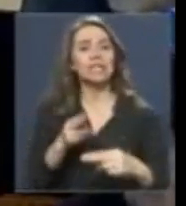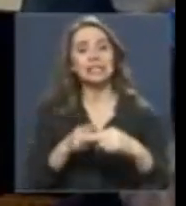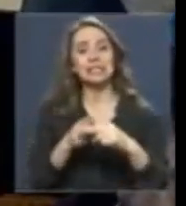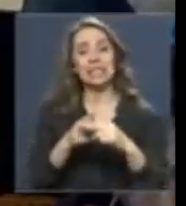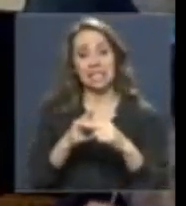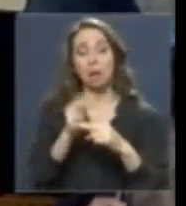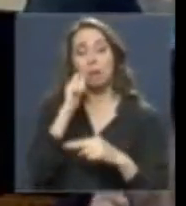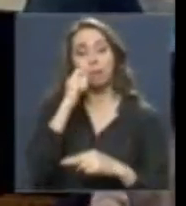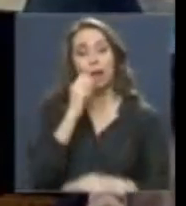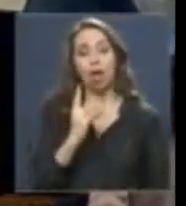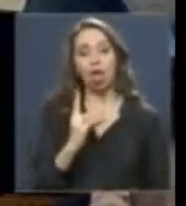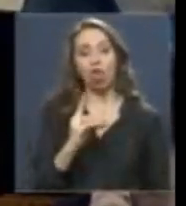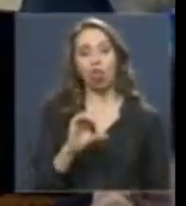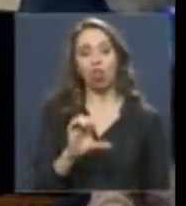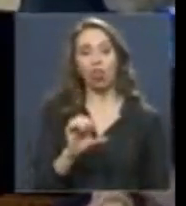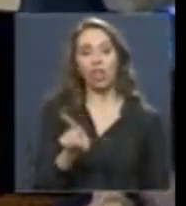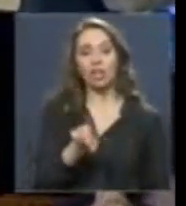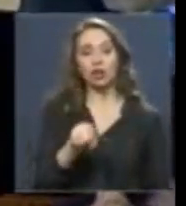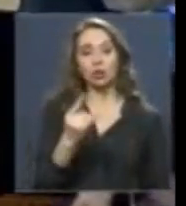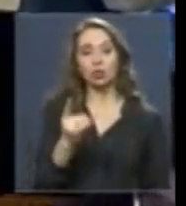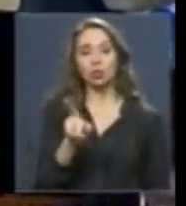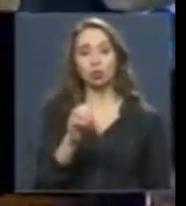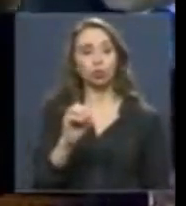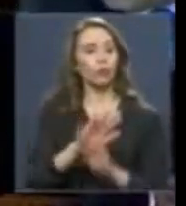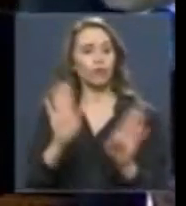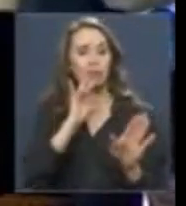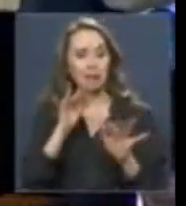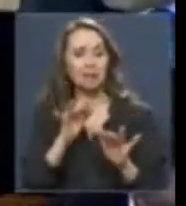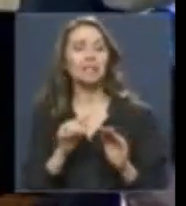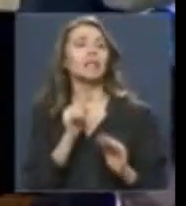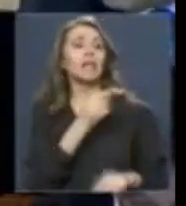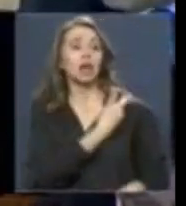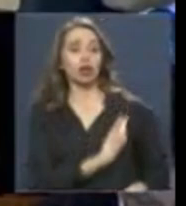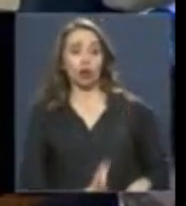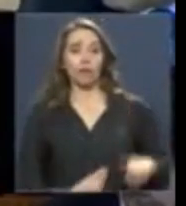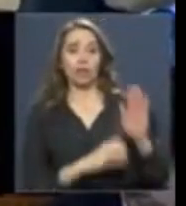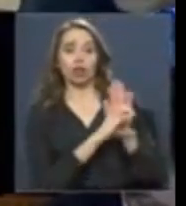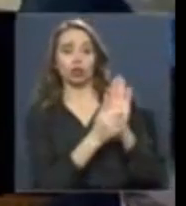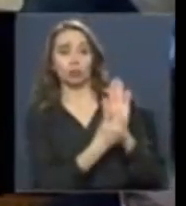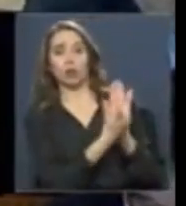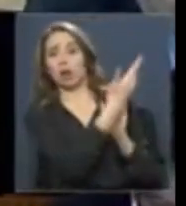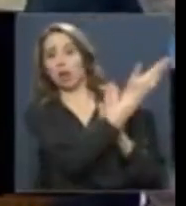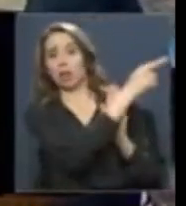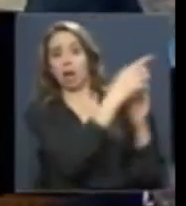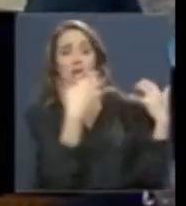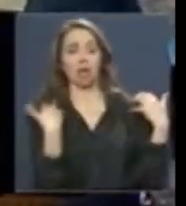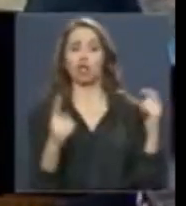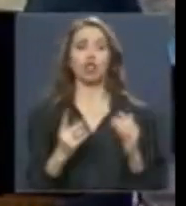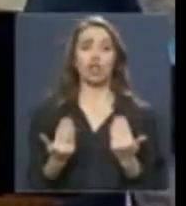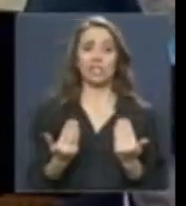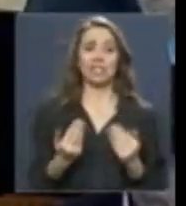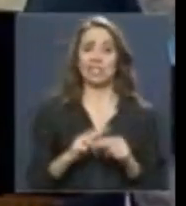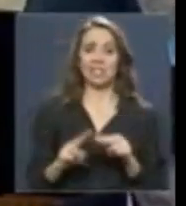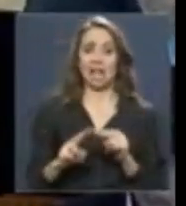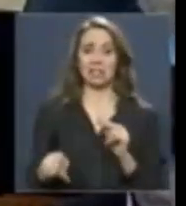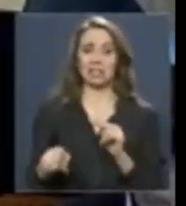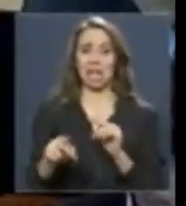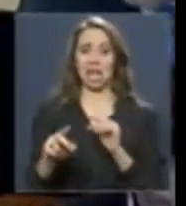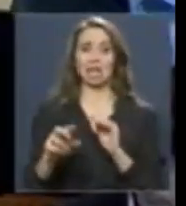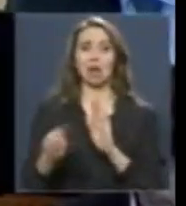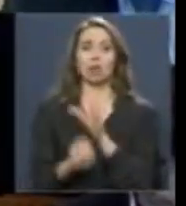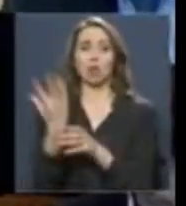Y sin perjuicio de que, como lo discutimos en la Comisión, en sus facultades que el Gobierno dispone desde ya, no necesita esta ley para hacerlo, lo